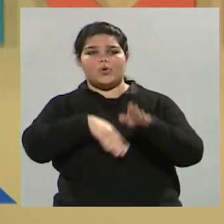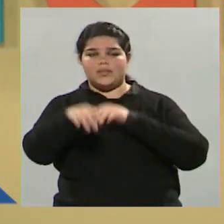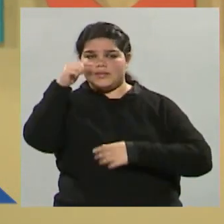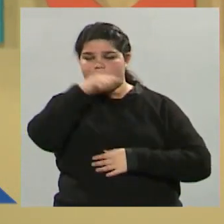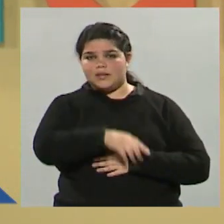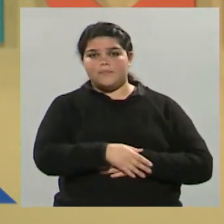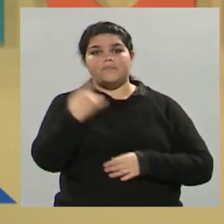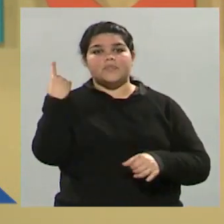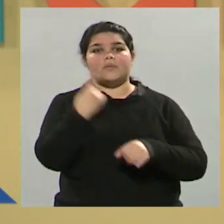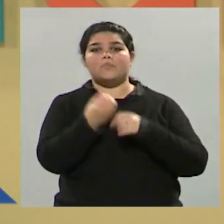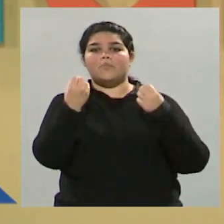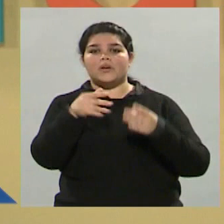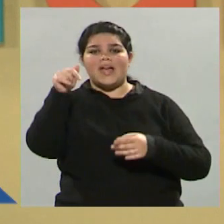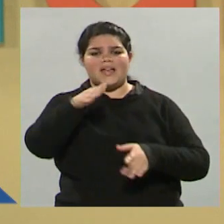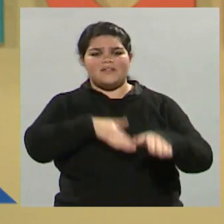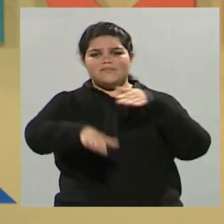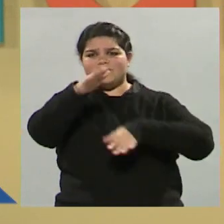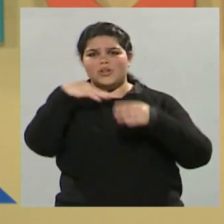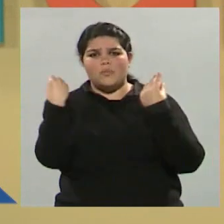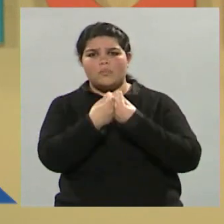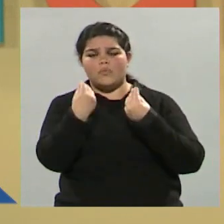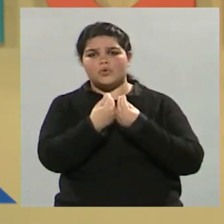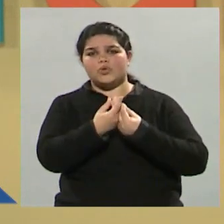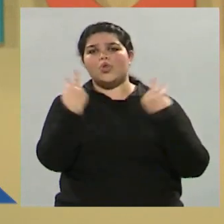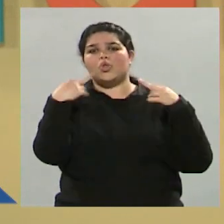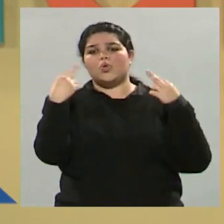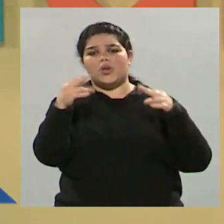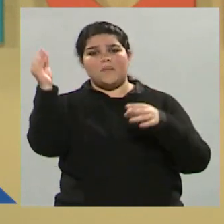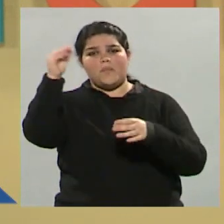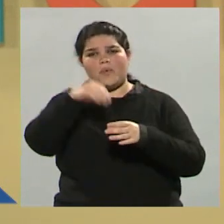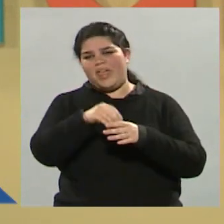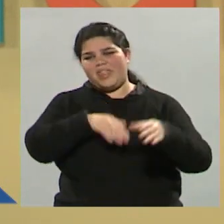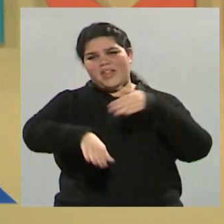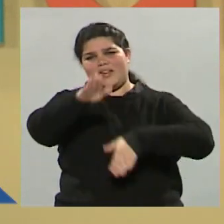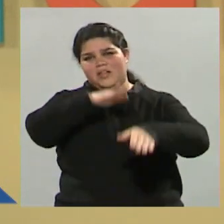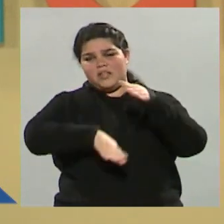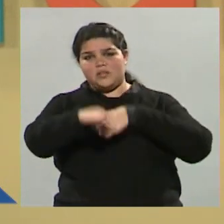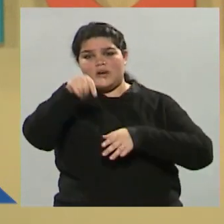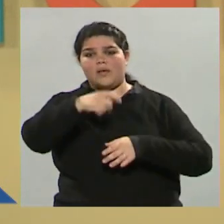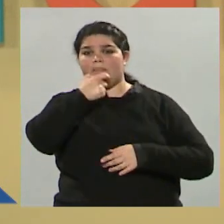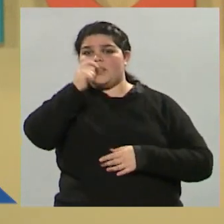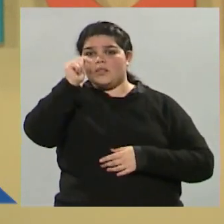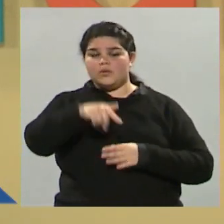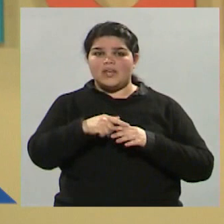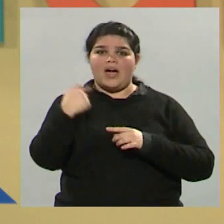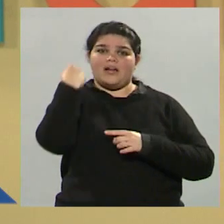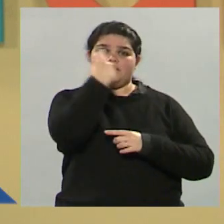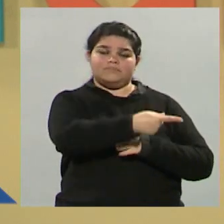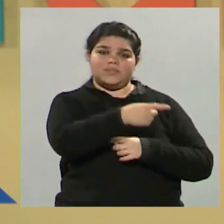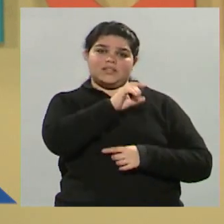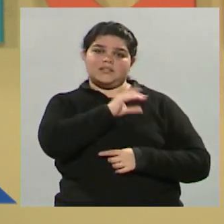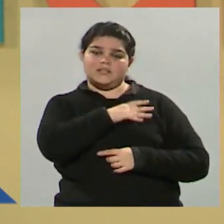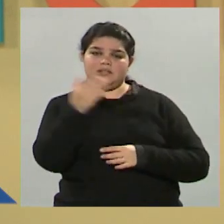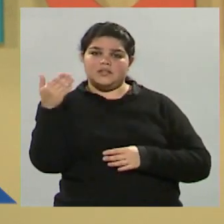lugar, por la gran cantidad de tránsito del turismo interno y de las rutas internas del camino de Mendoza hacia el vecino país